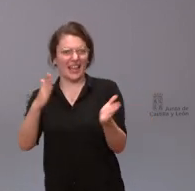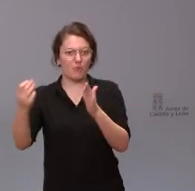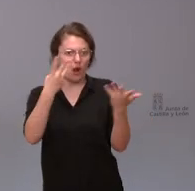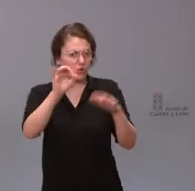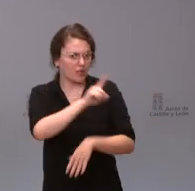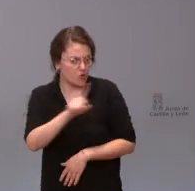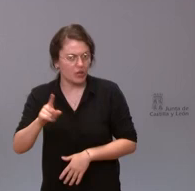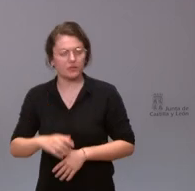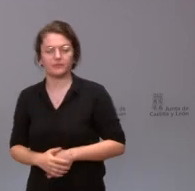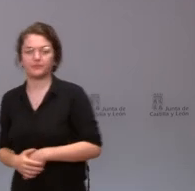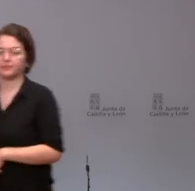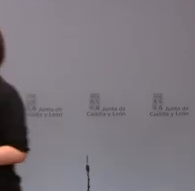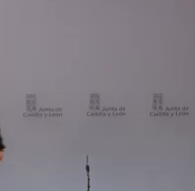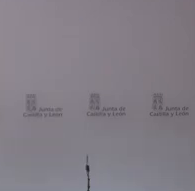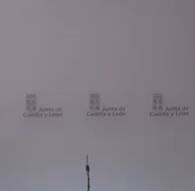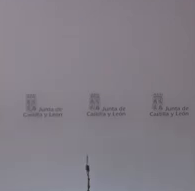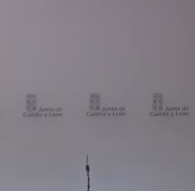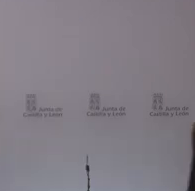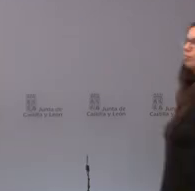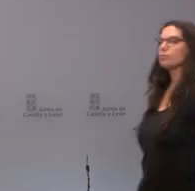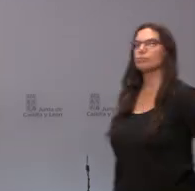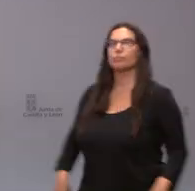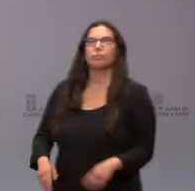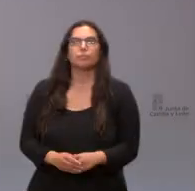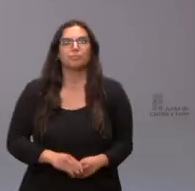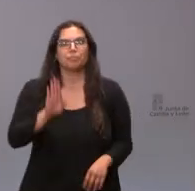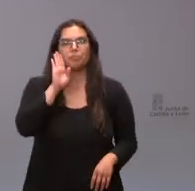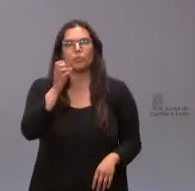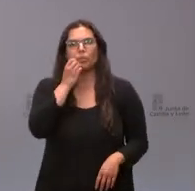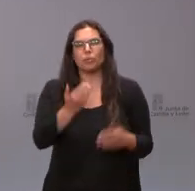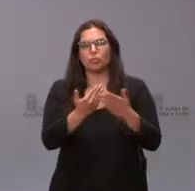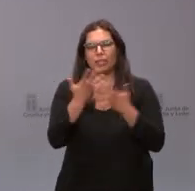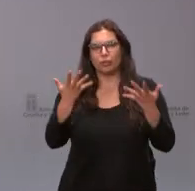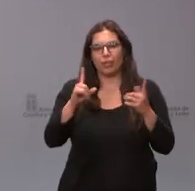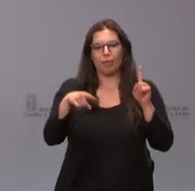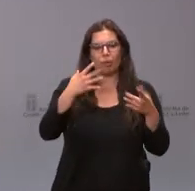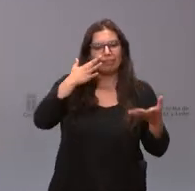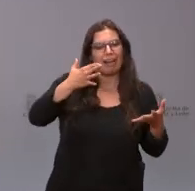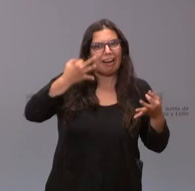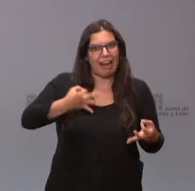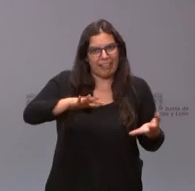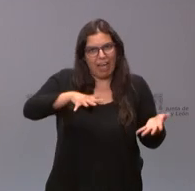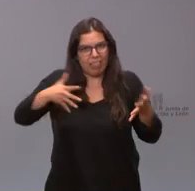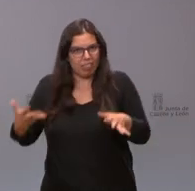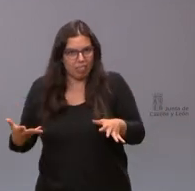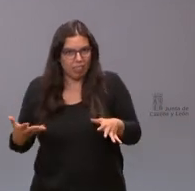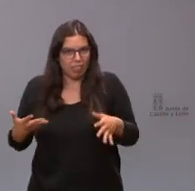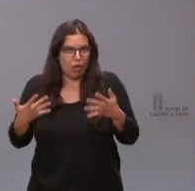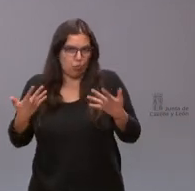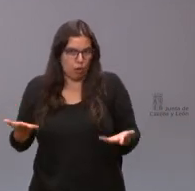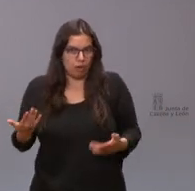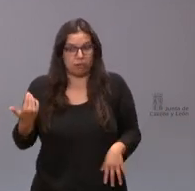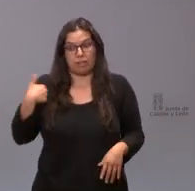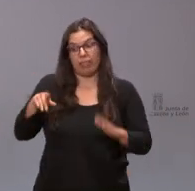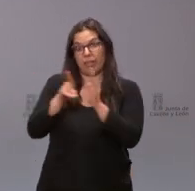Sí y siguiendo con este aspecto desde un punto de vista práctico qué es lo que va a aportar de nuevo ya sabemos lo que aportaba el